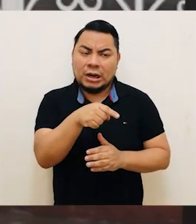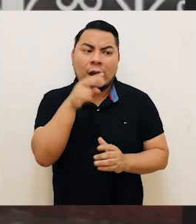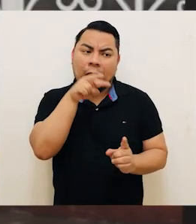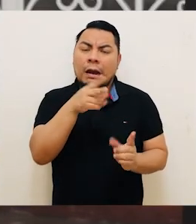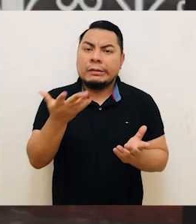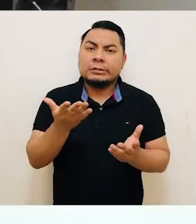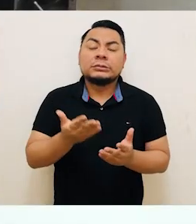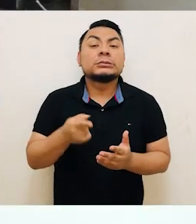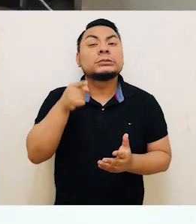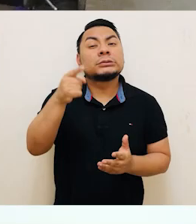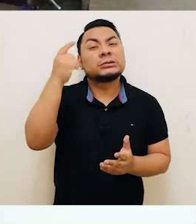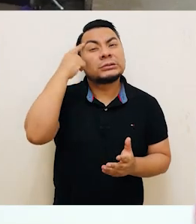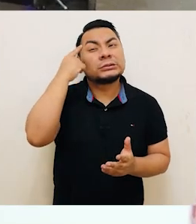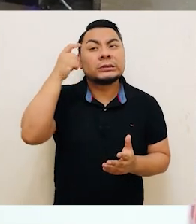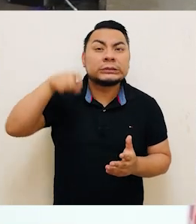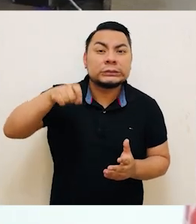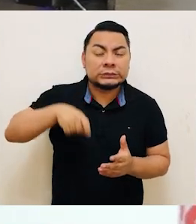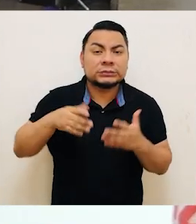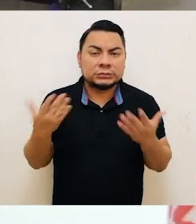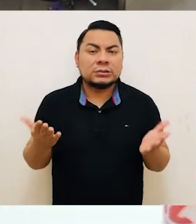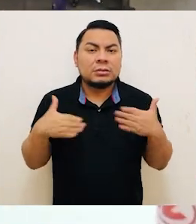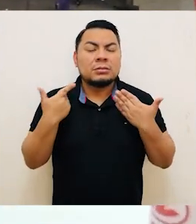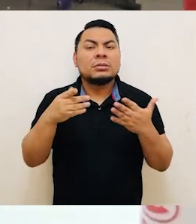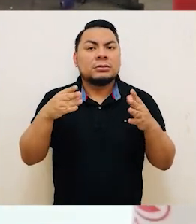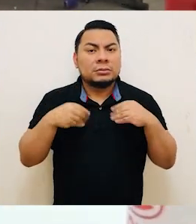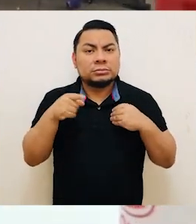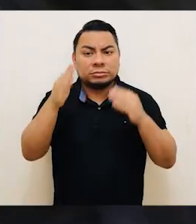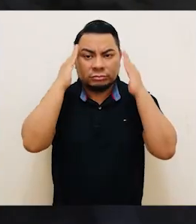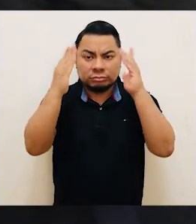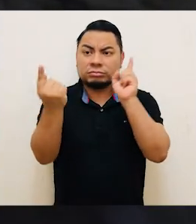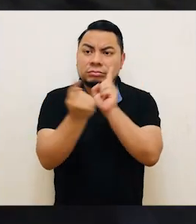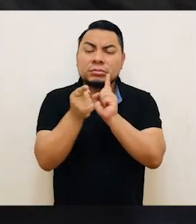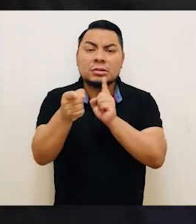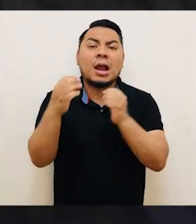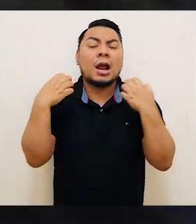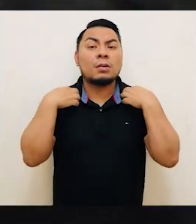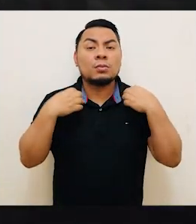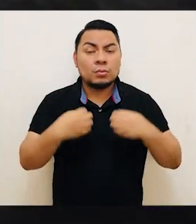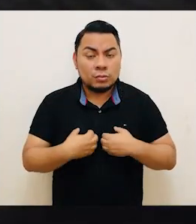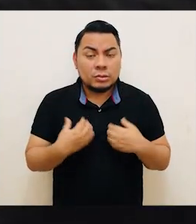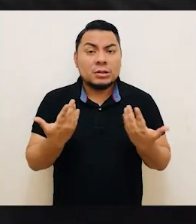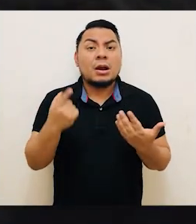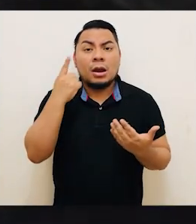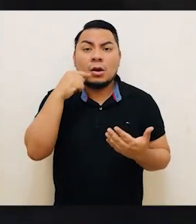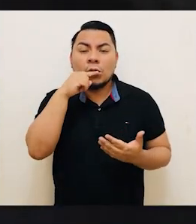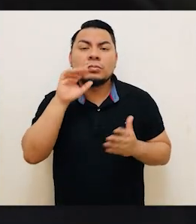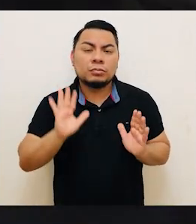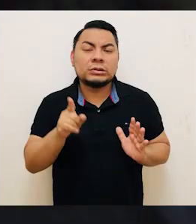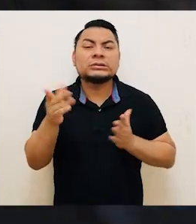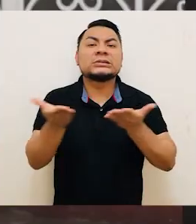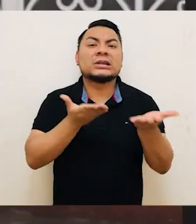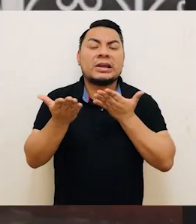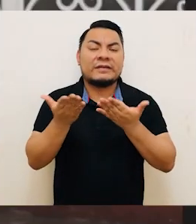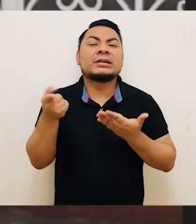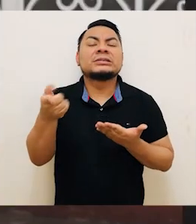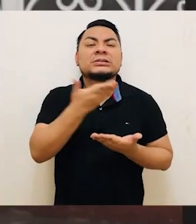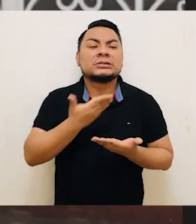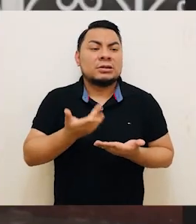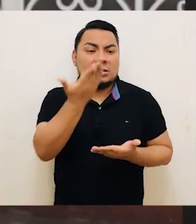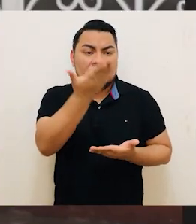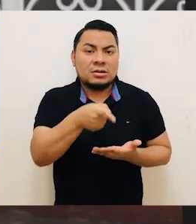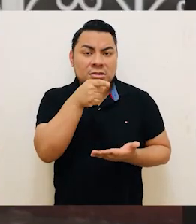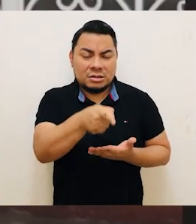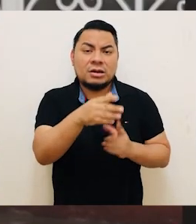puedes recibir la atención de un abogado o abogada del Servicio de Defensa de Víctimas de Defensa Pública a nivel nacional,